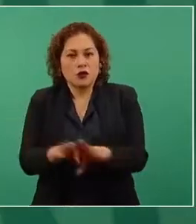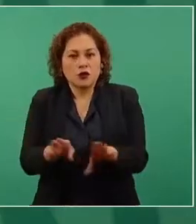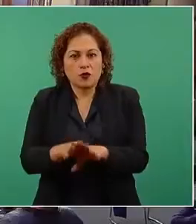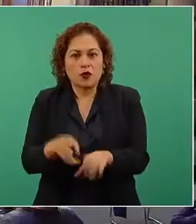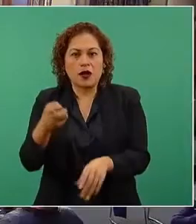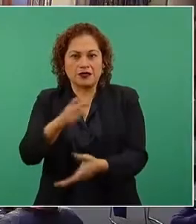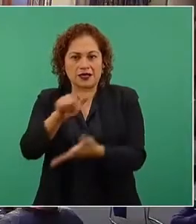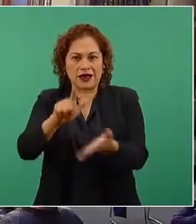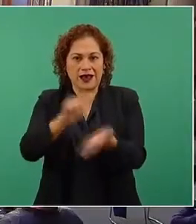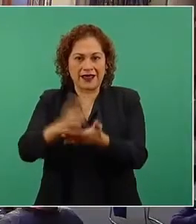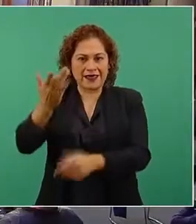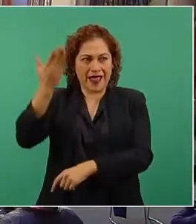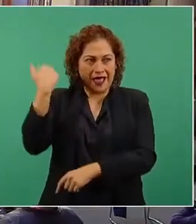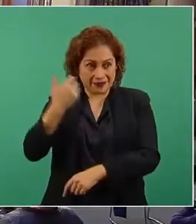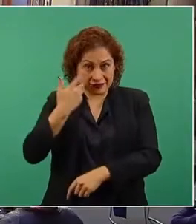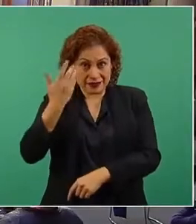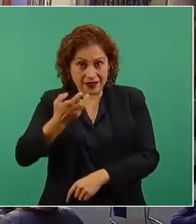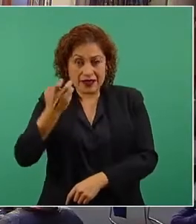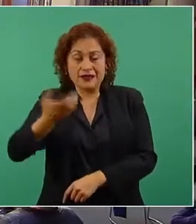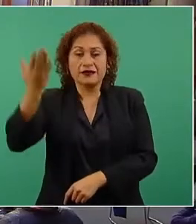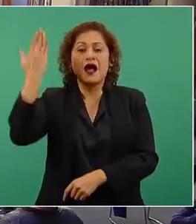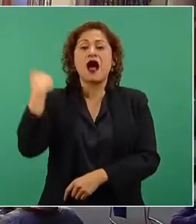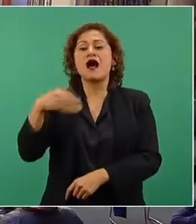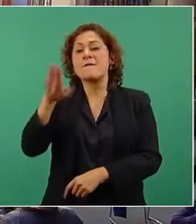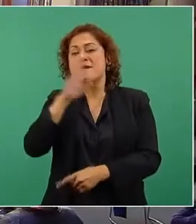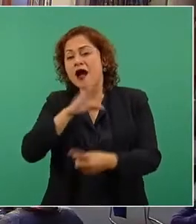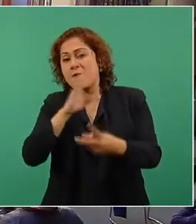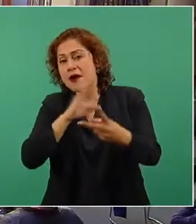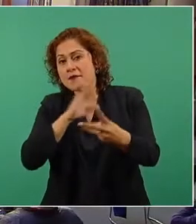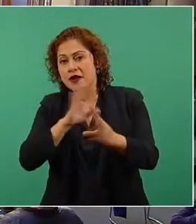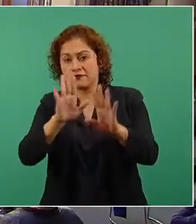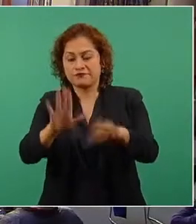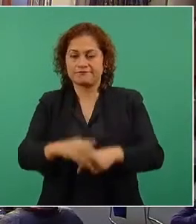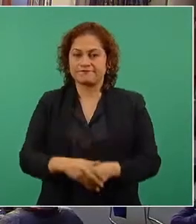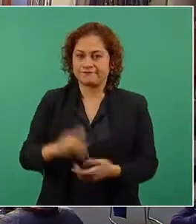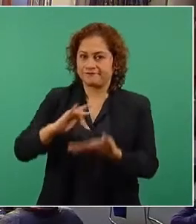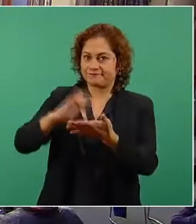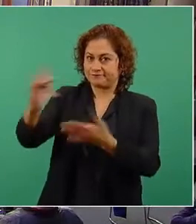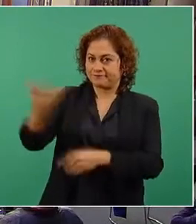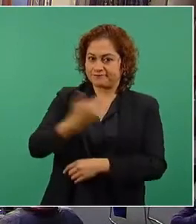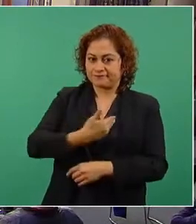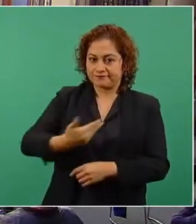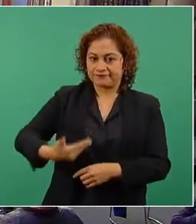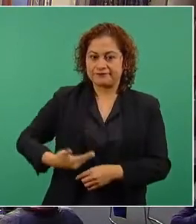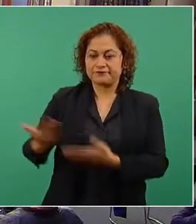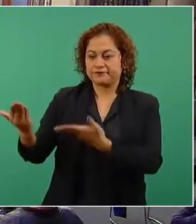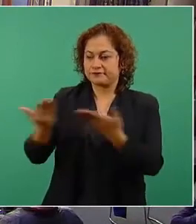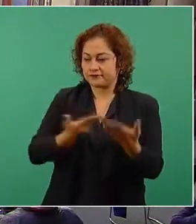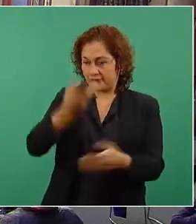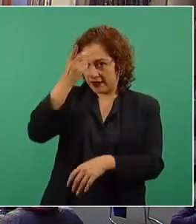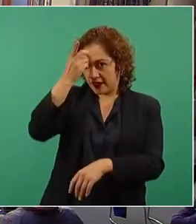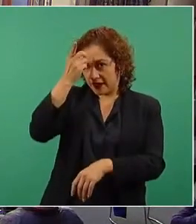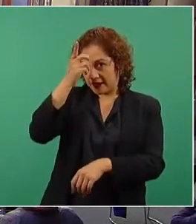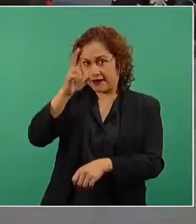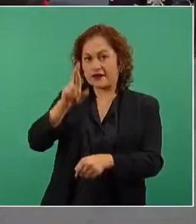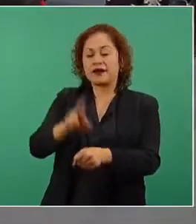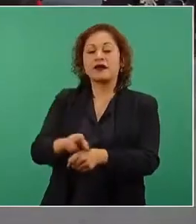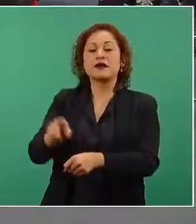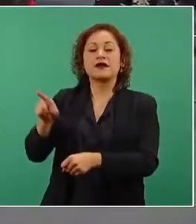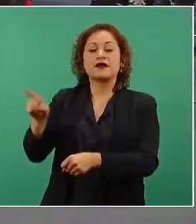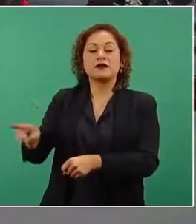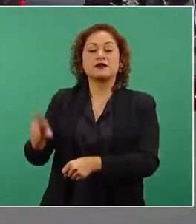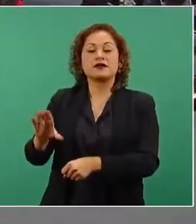Muchas gracias, señor presidente. Vamos a presentar el director de CFE Energía, que es una filial de la CFE.